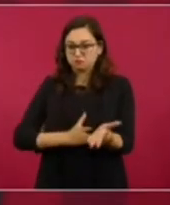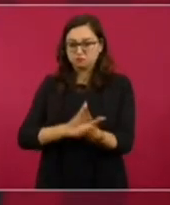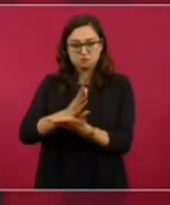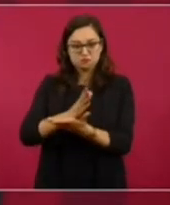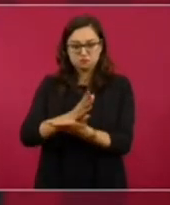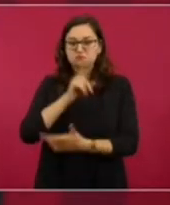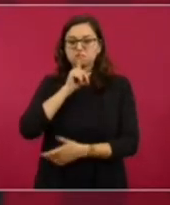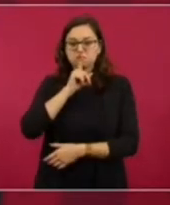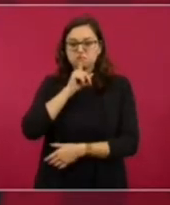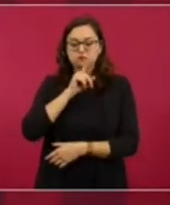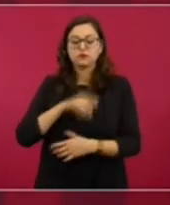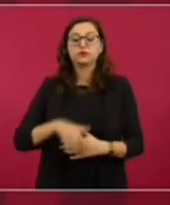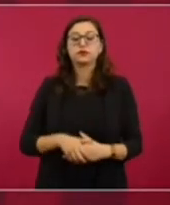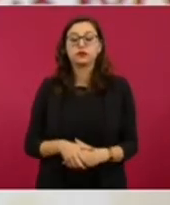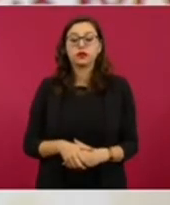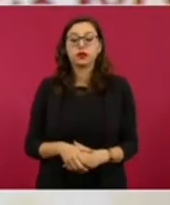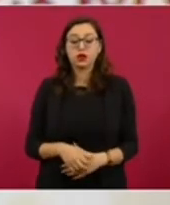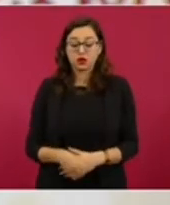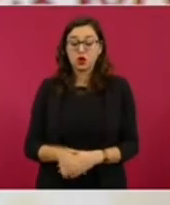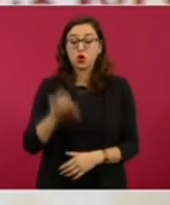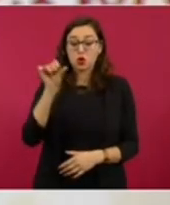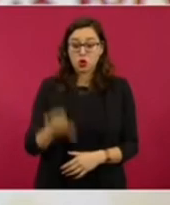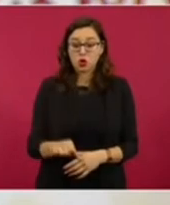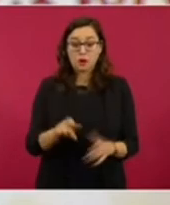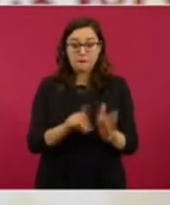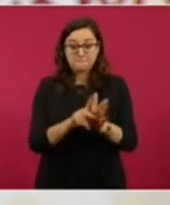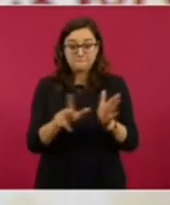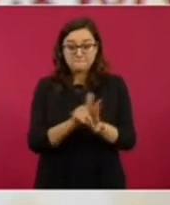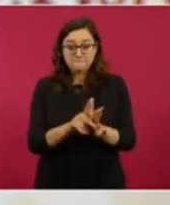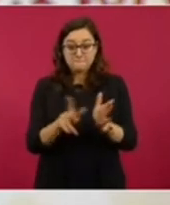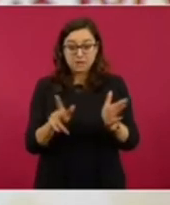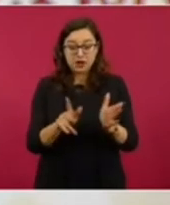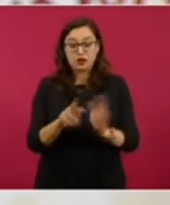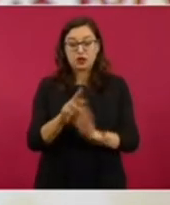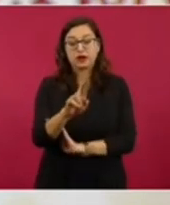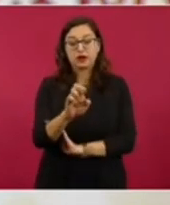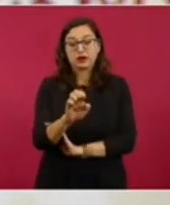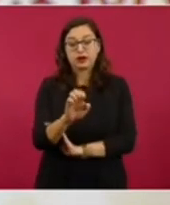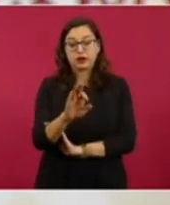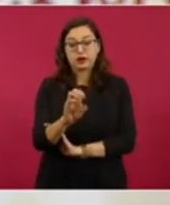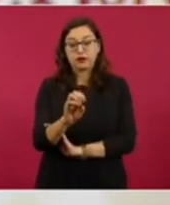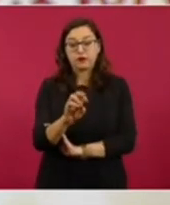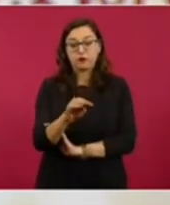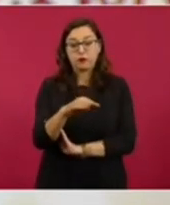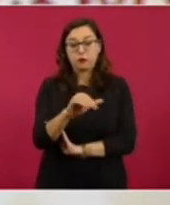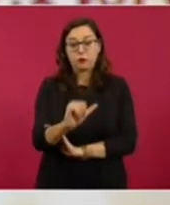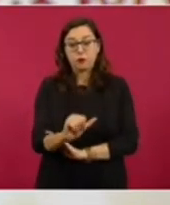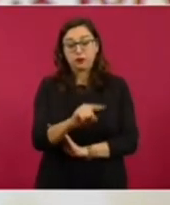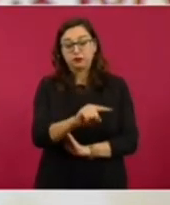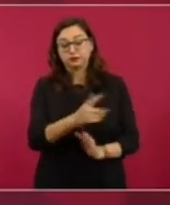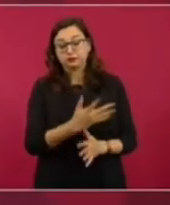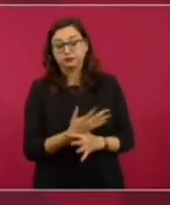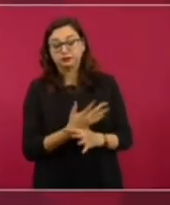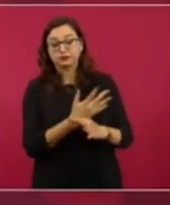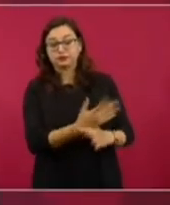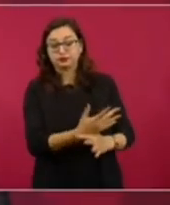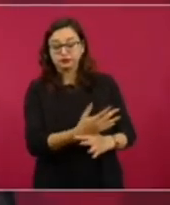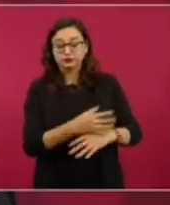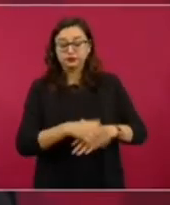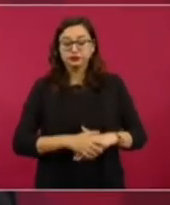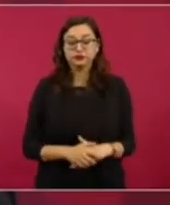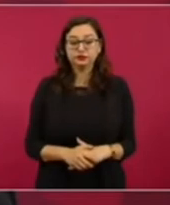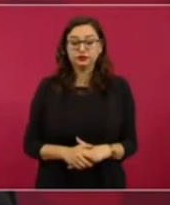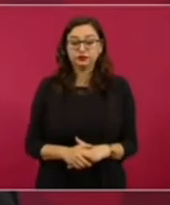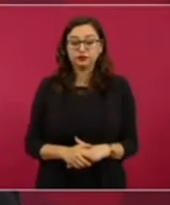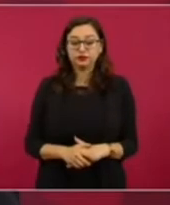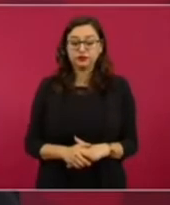Hoy se publica en Reforma que se iba a publicar un acuerdo respecto a la